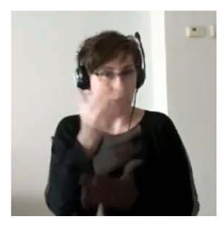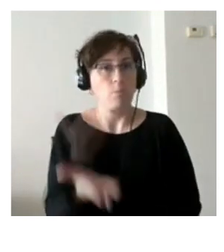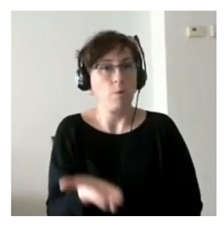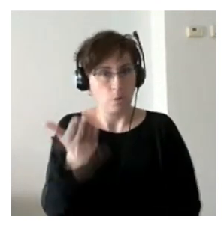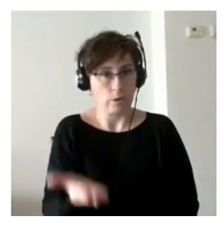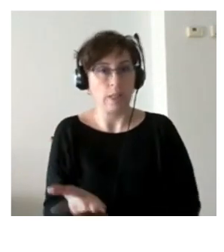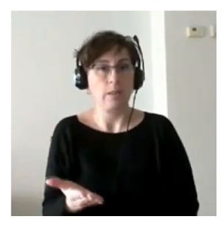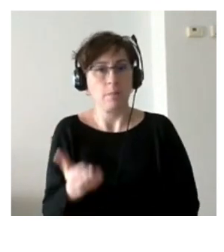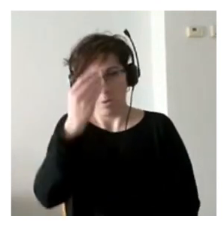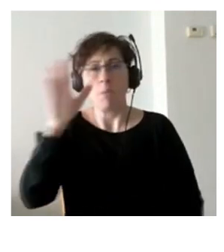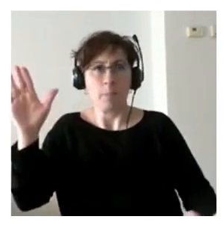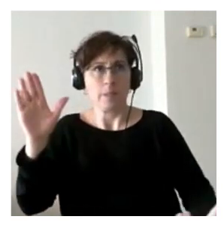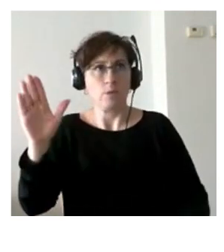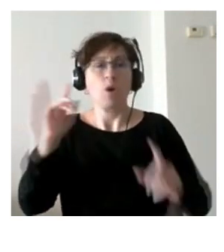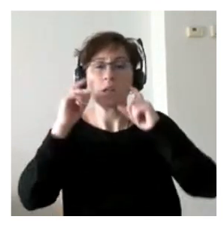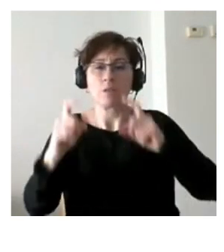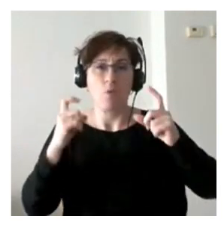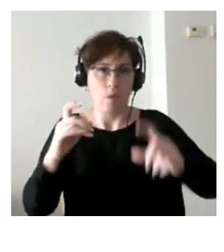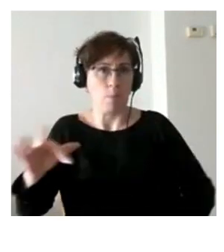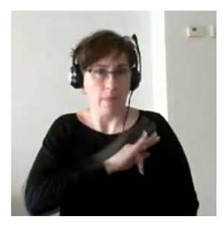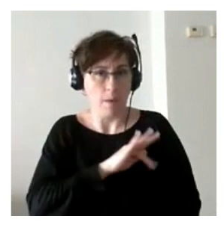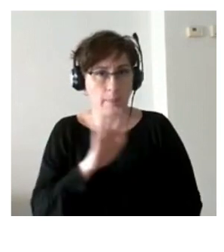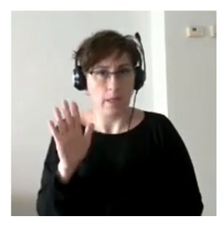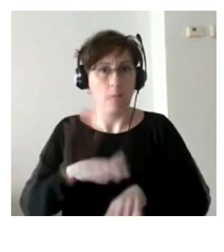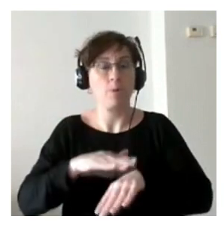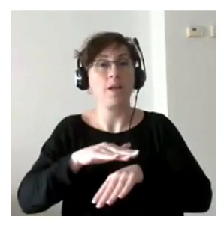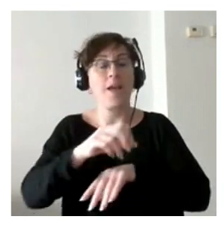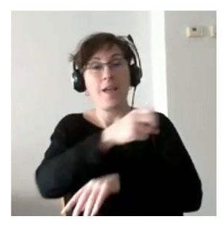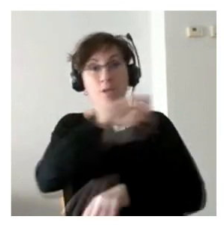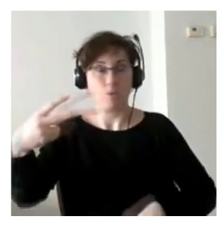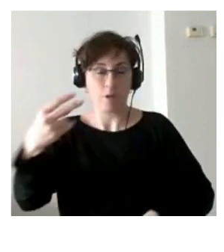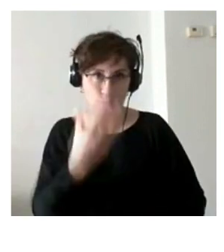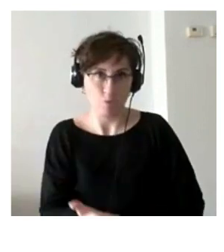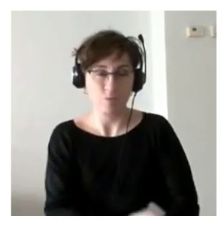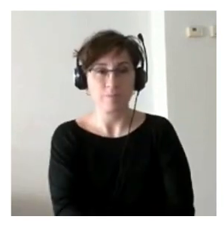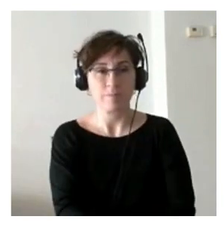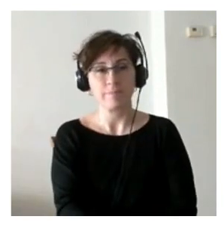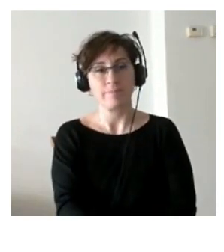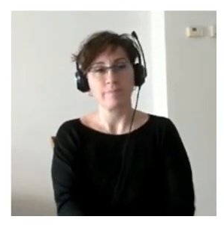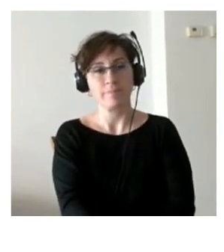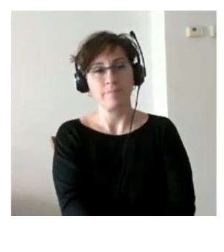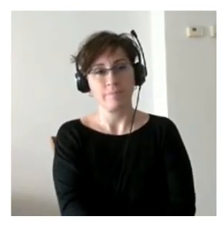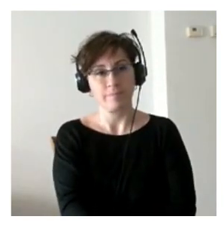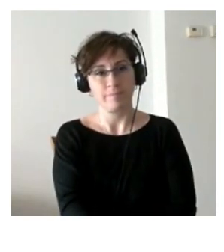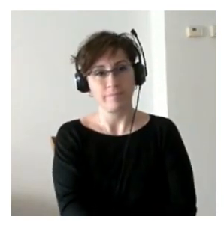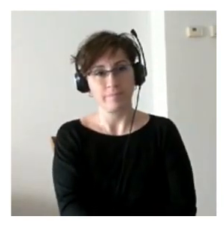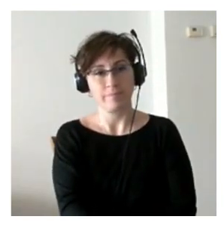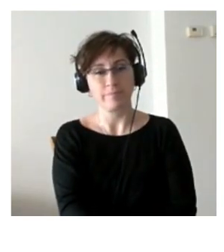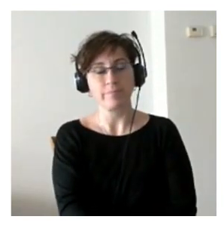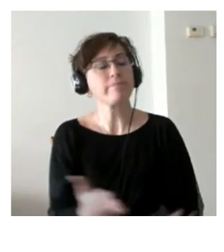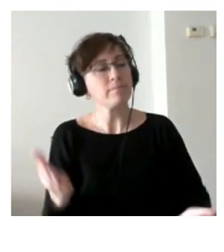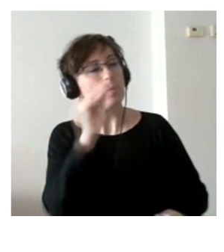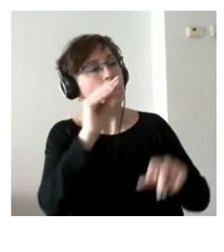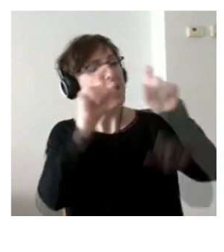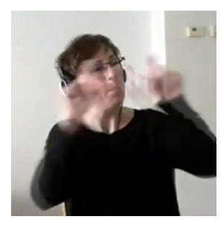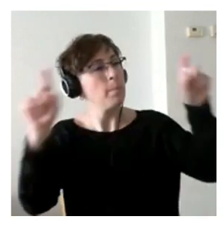creo que merece la pena la pena el esfuerzo porque al final la recompensa es importante ¿qué cree que debe saber una empresa a la hora de